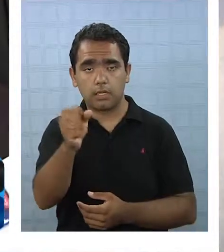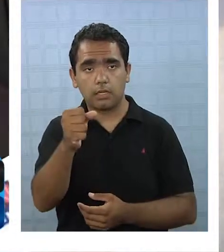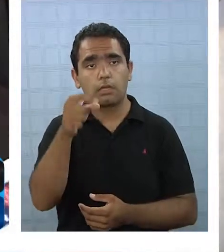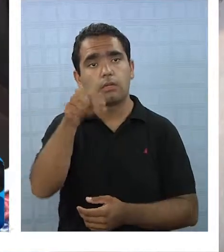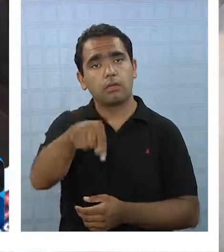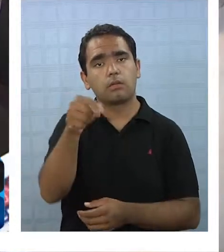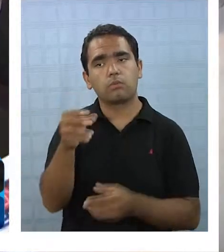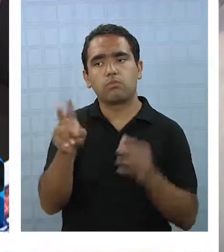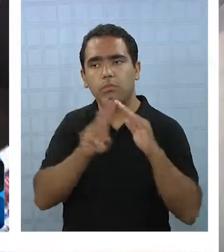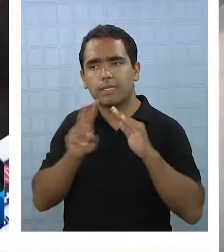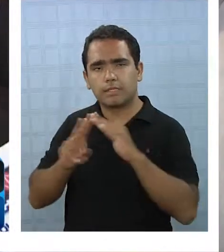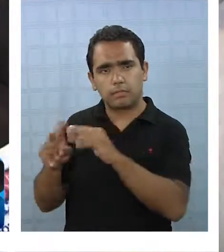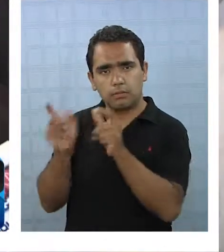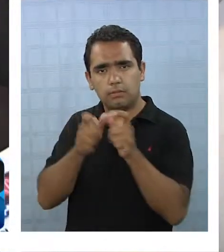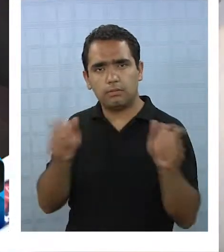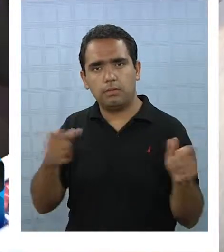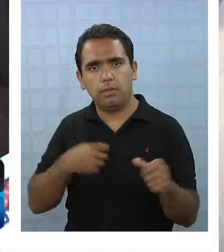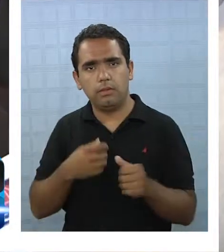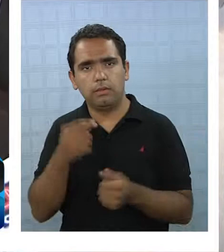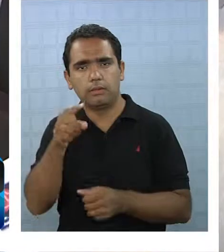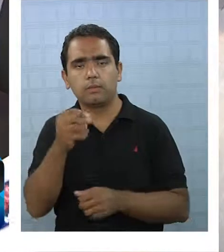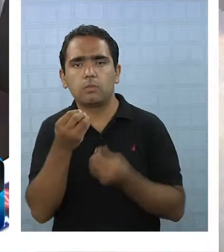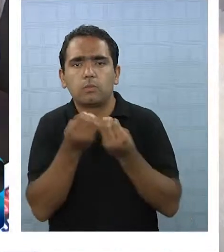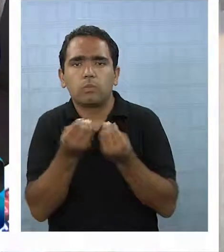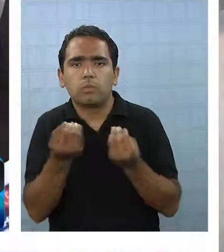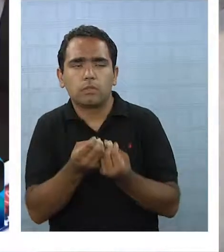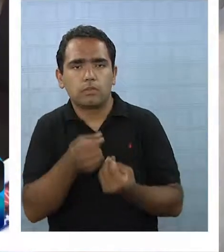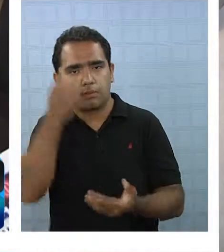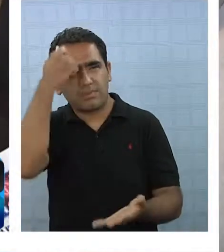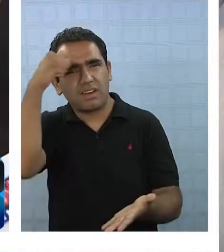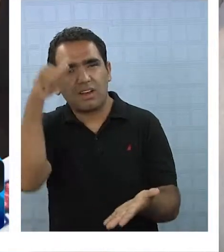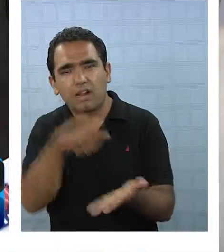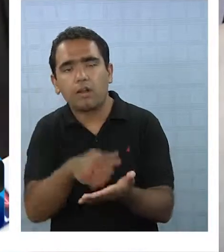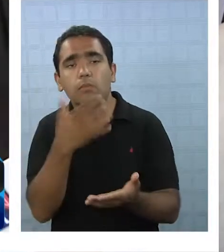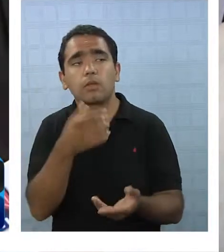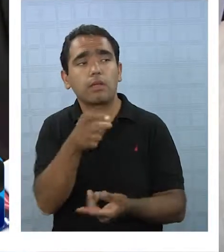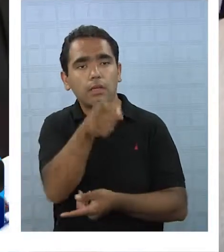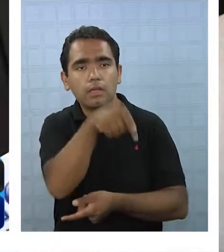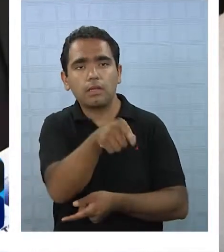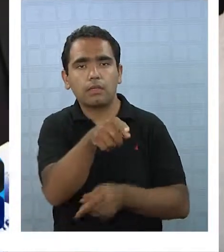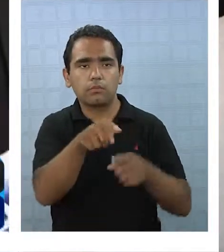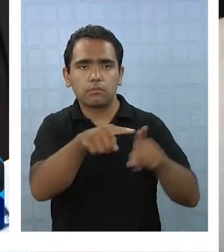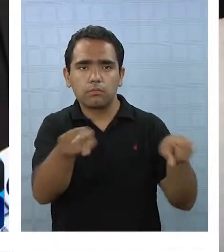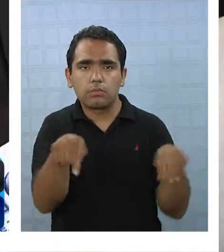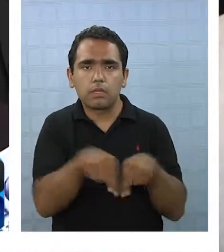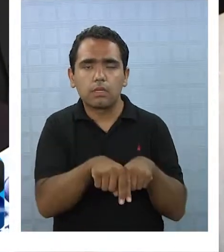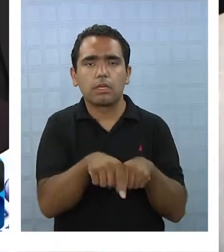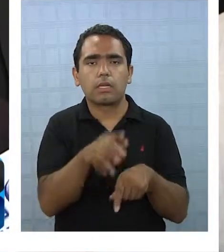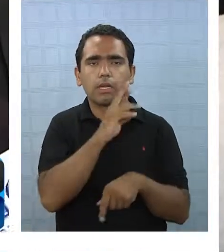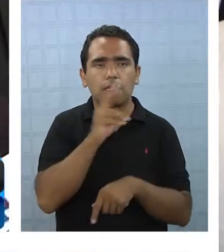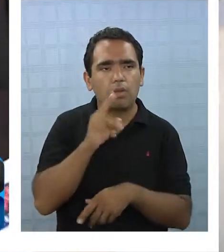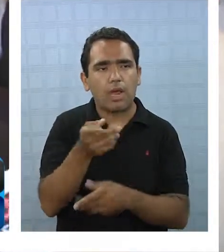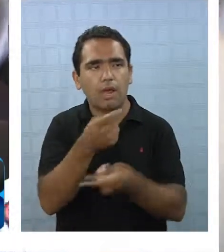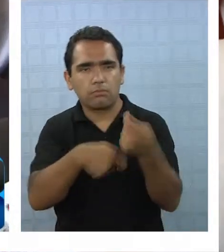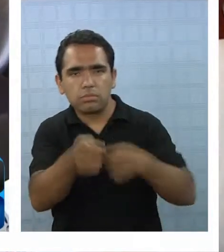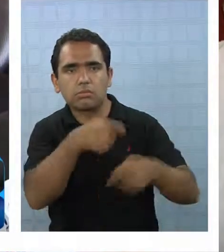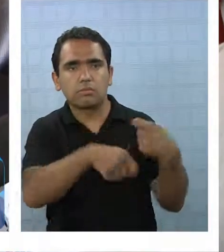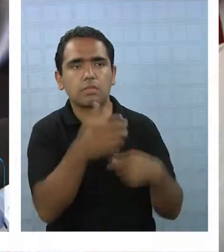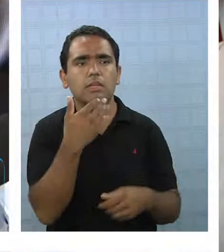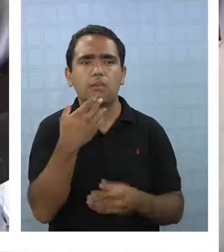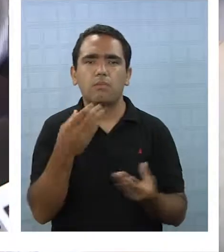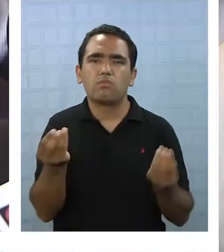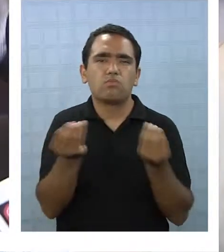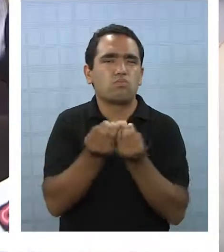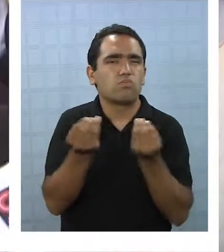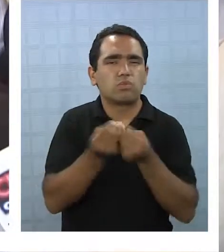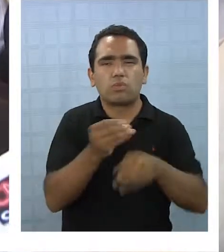que están en contra de los distintos tipos de comercialización, tanto de los restaurantes como de los pubs y el alta